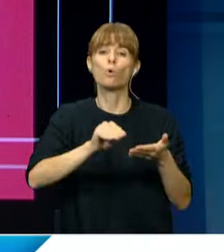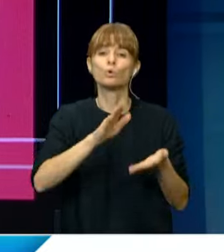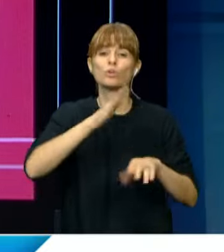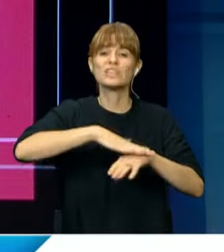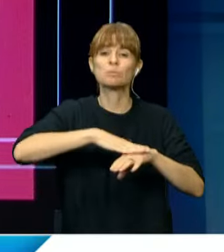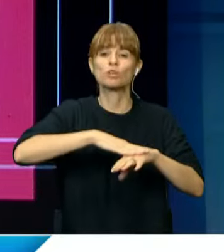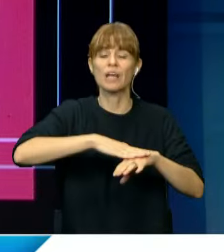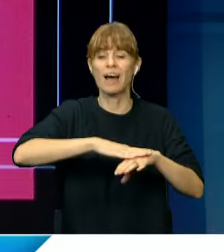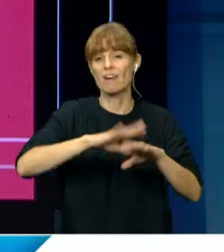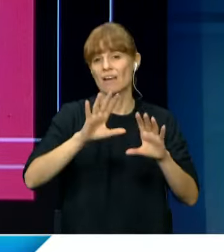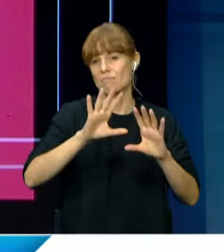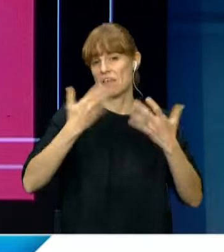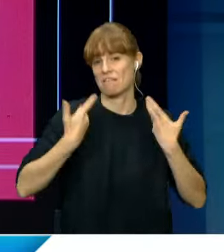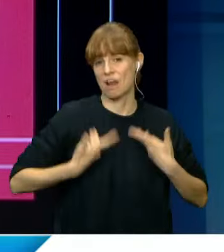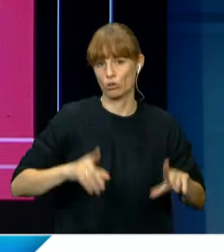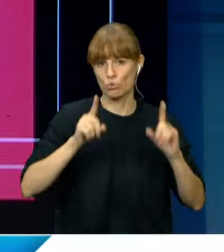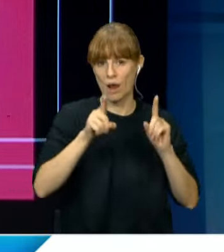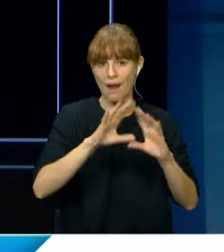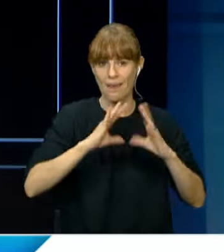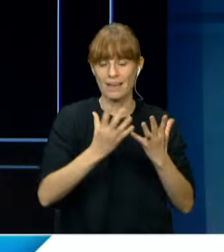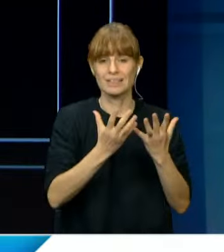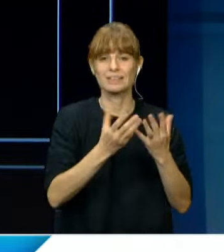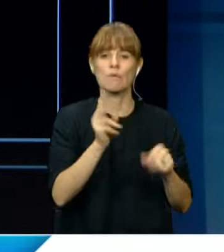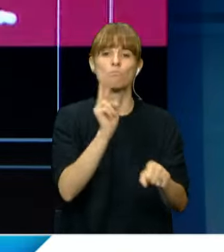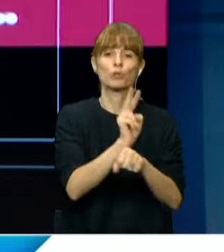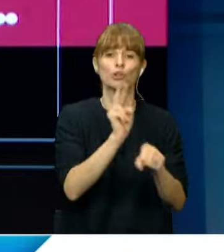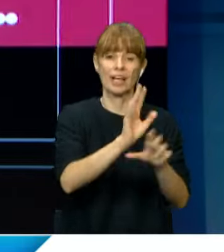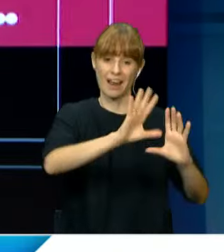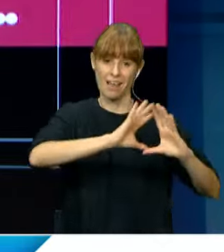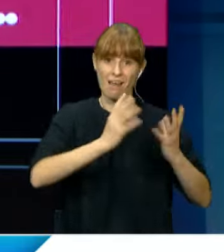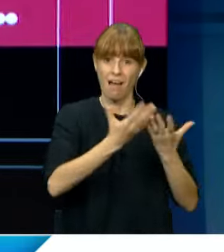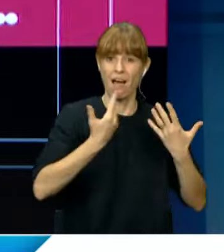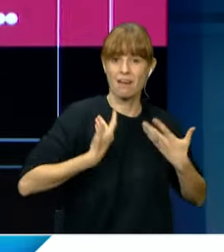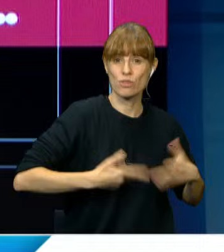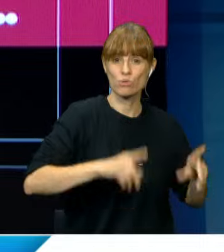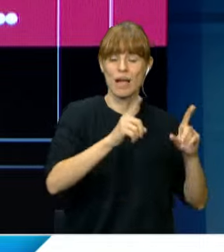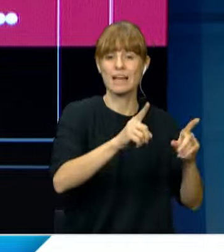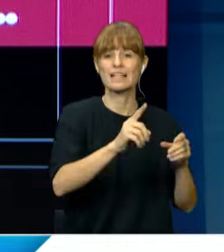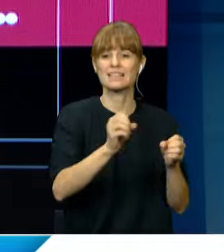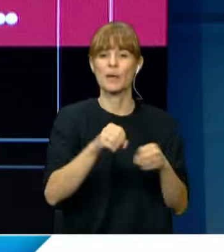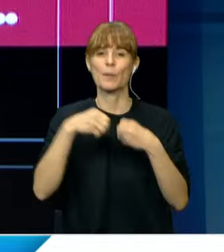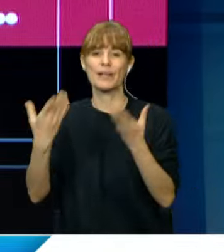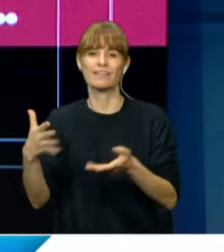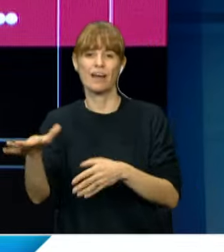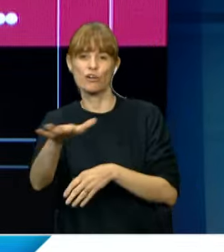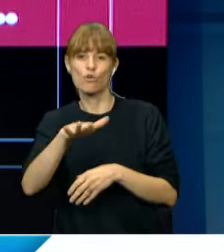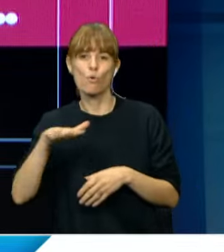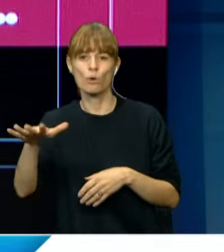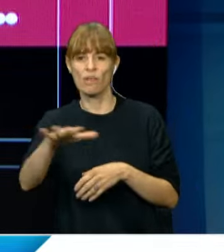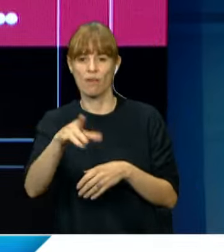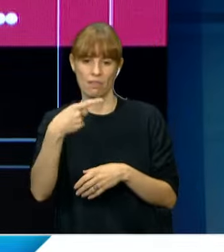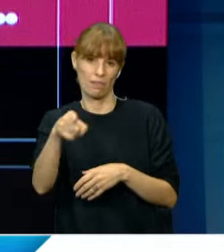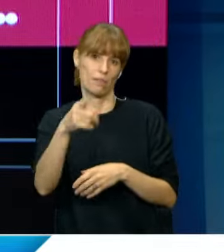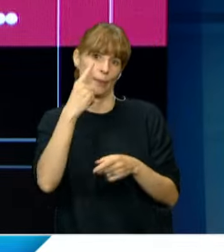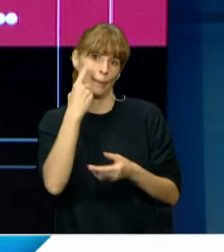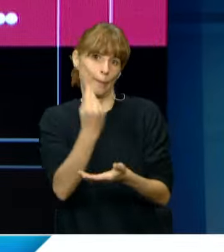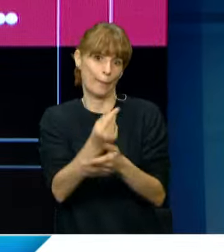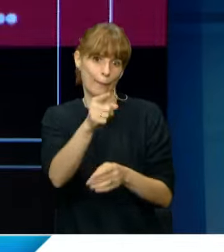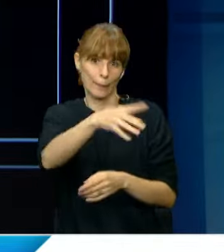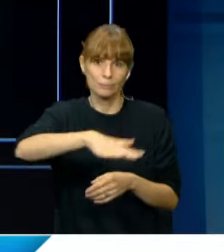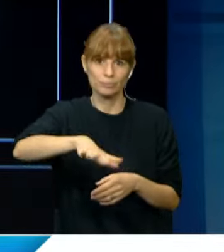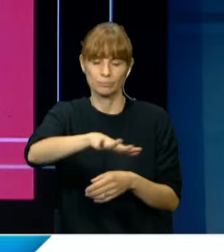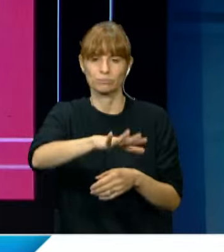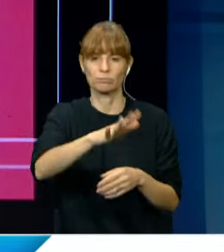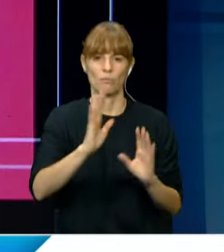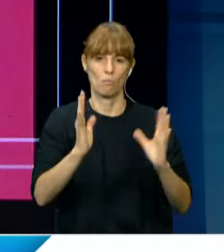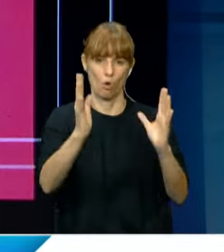naturales, la protección del medio ambiente y el bienestar de las comunidades locales. En Argentina,